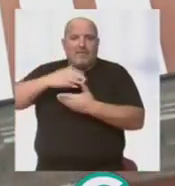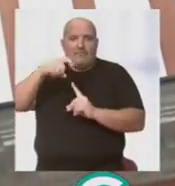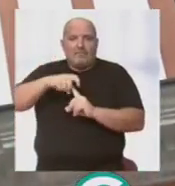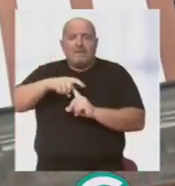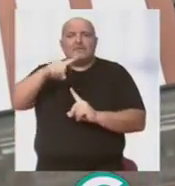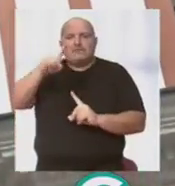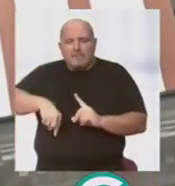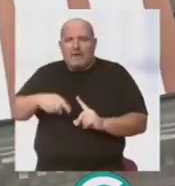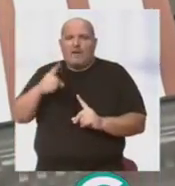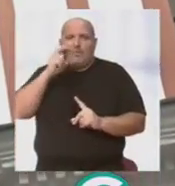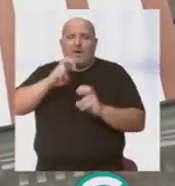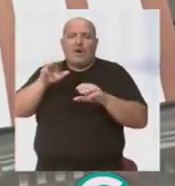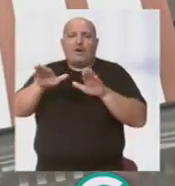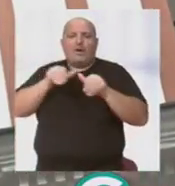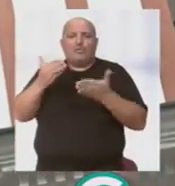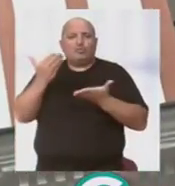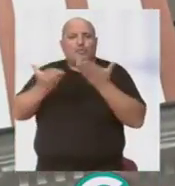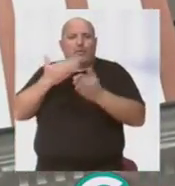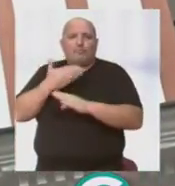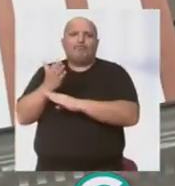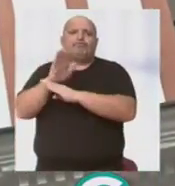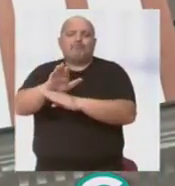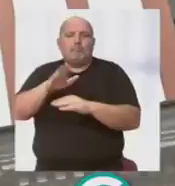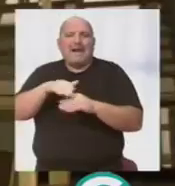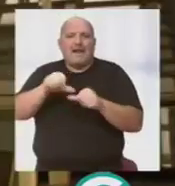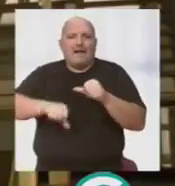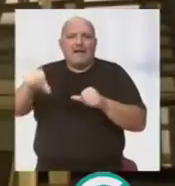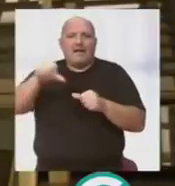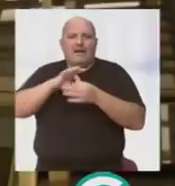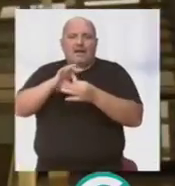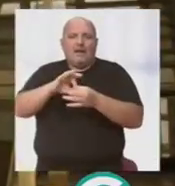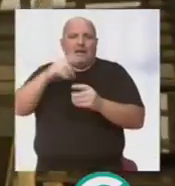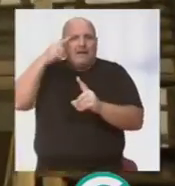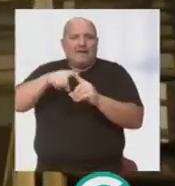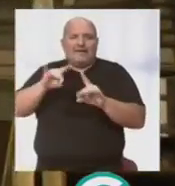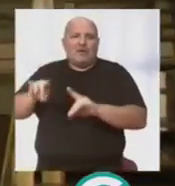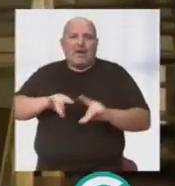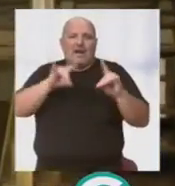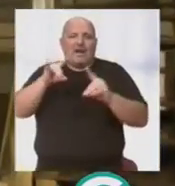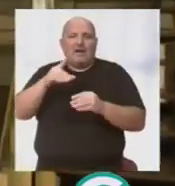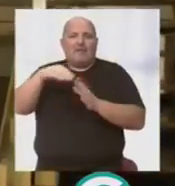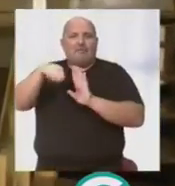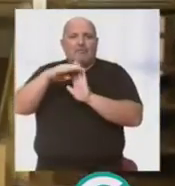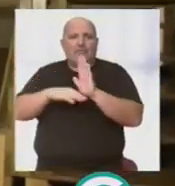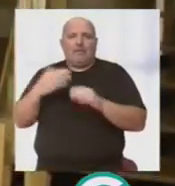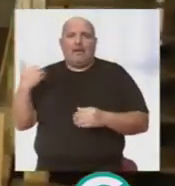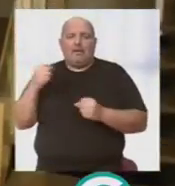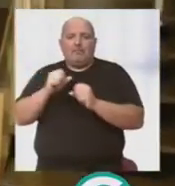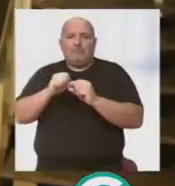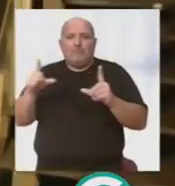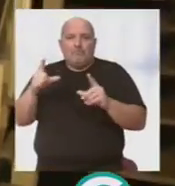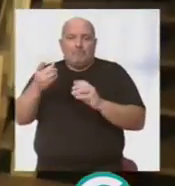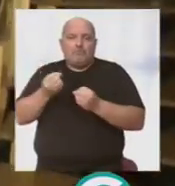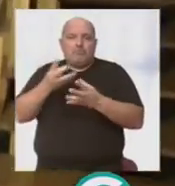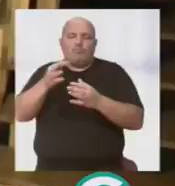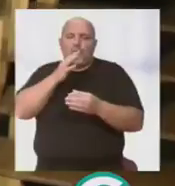mayo que también optará a la convocatoria de subvenciones enmarcada en la iniciativa territorial integrada, cuyas bases se han dado a conocer, pero que